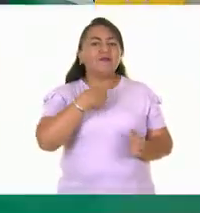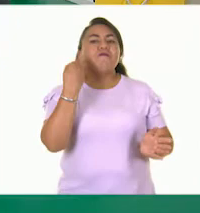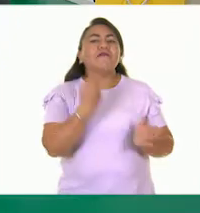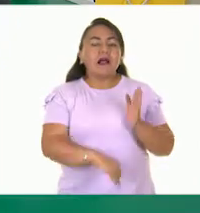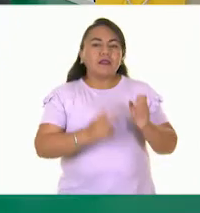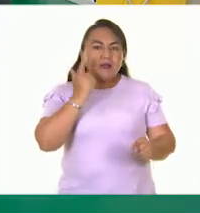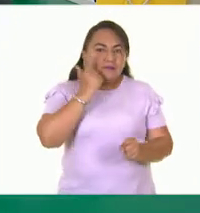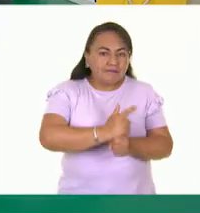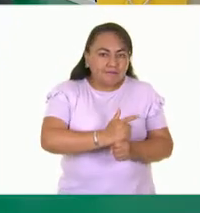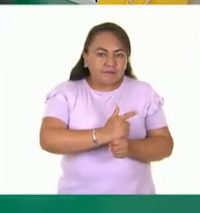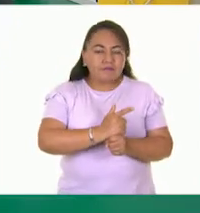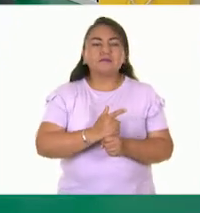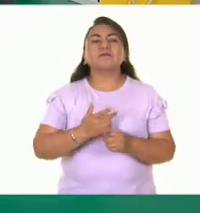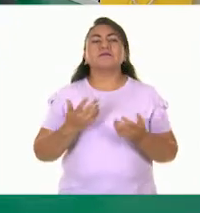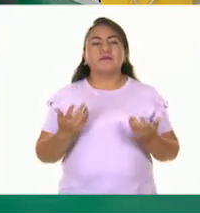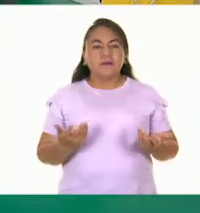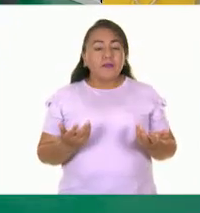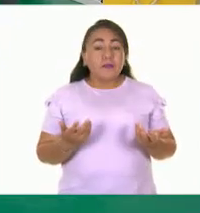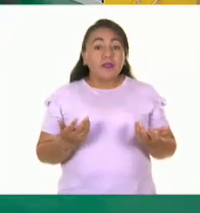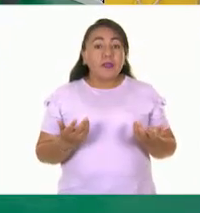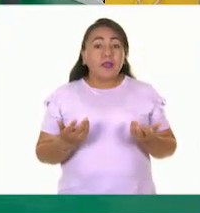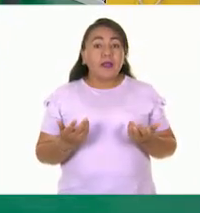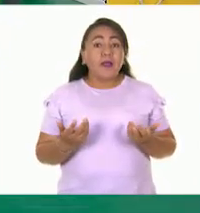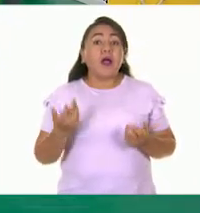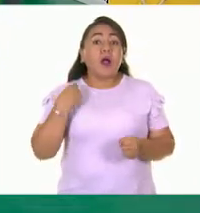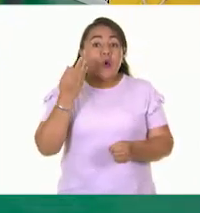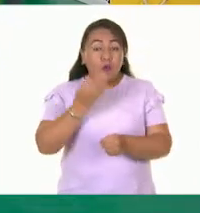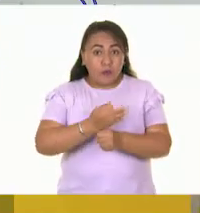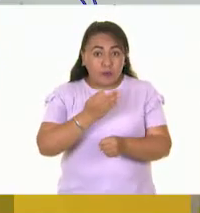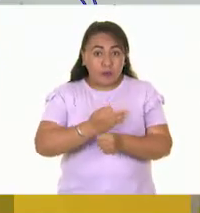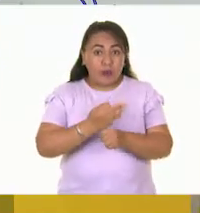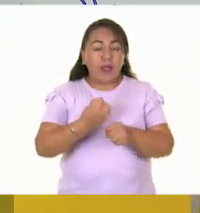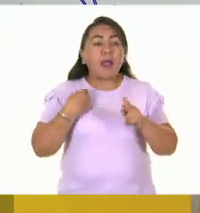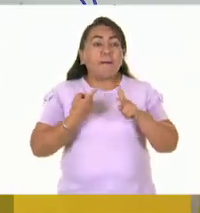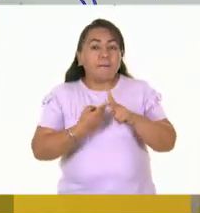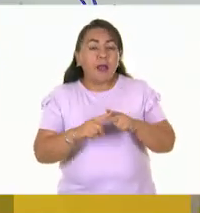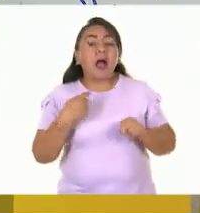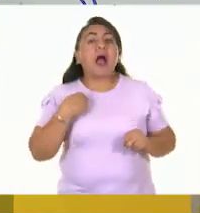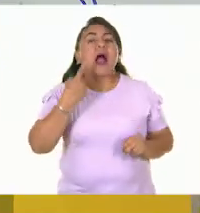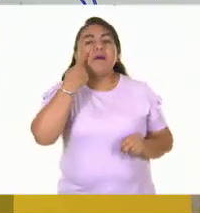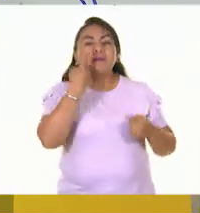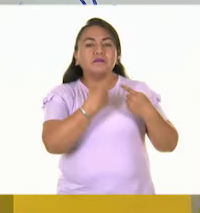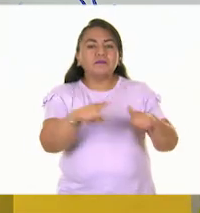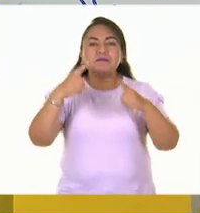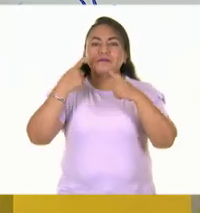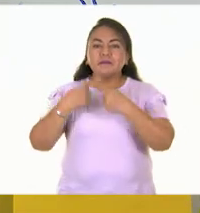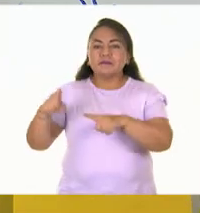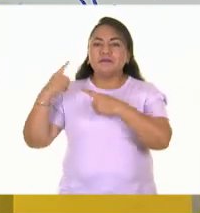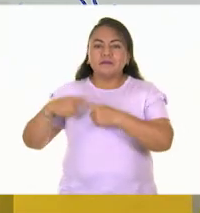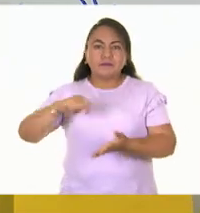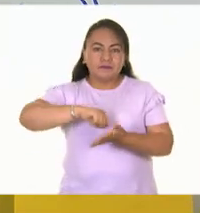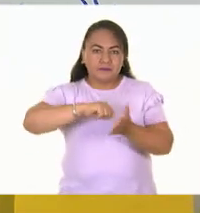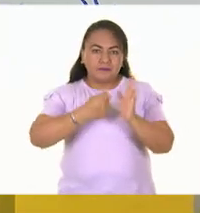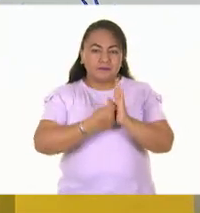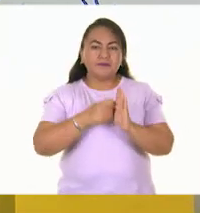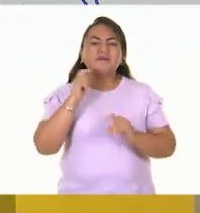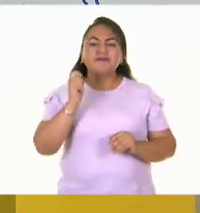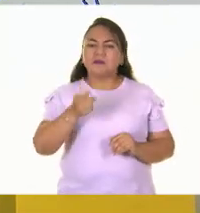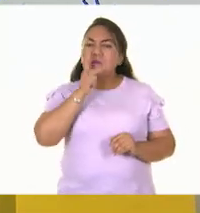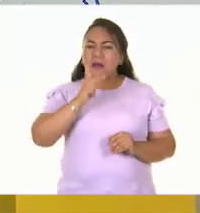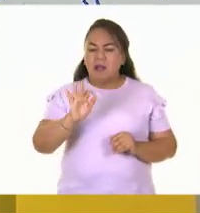descubrirlo. Y bueno, pues vamos a empezar a ver diferentes técnicas de esto del frotage.